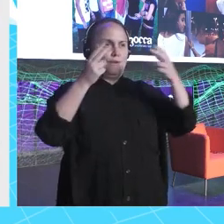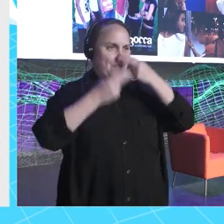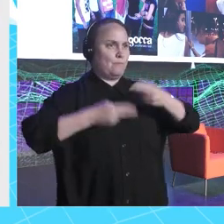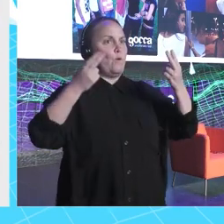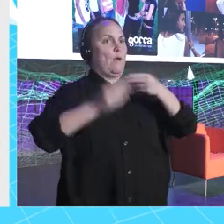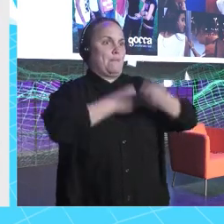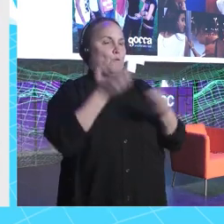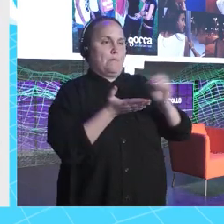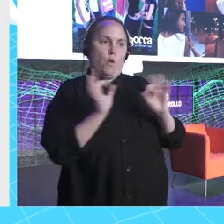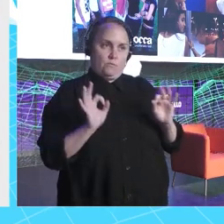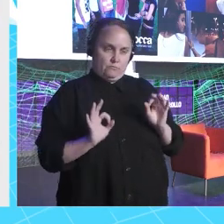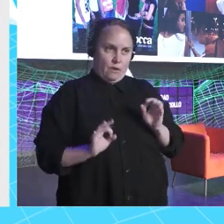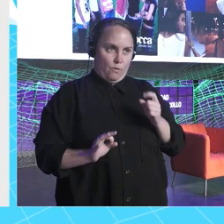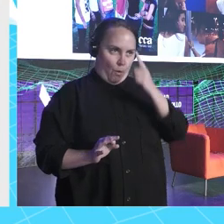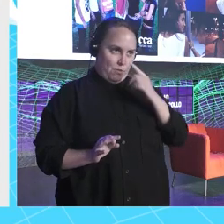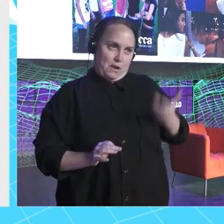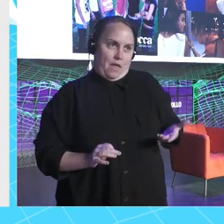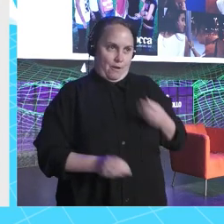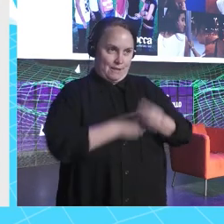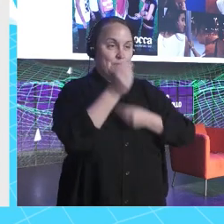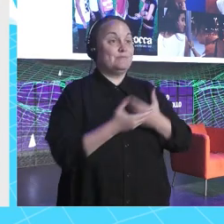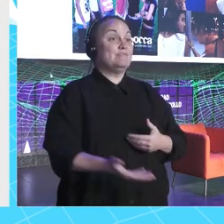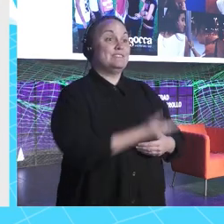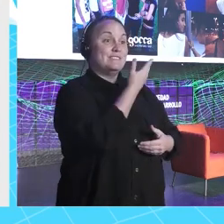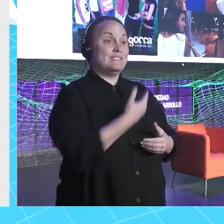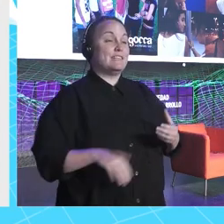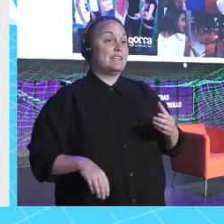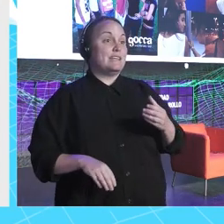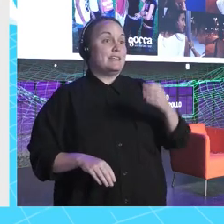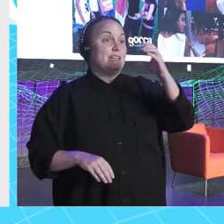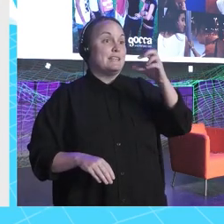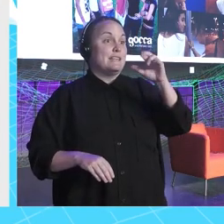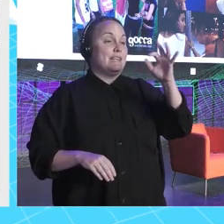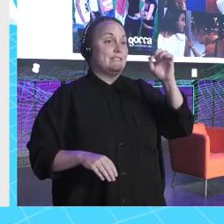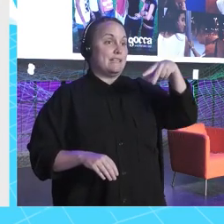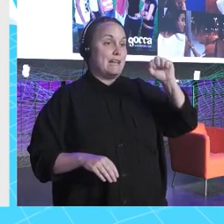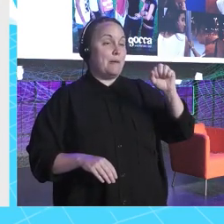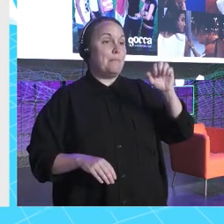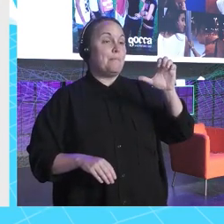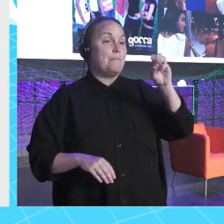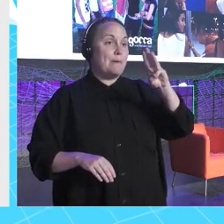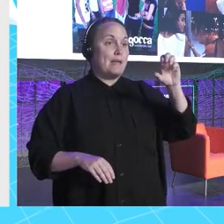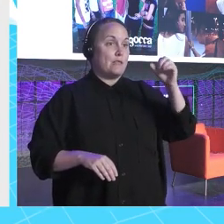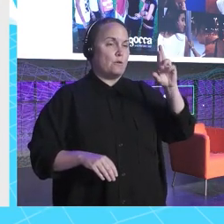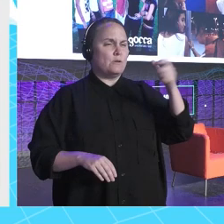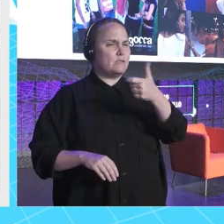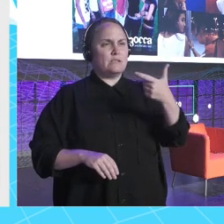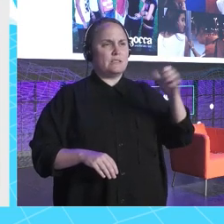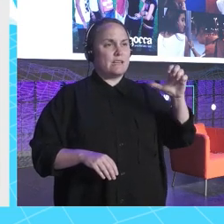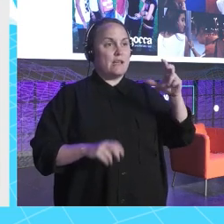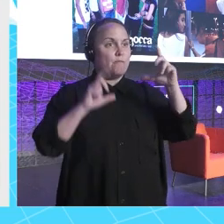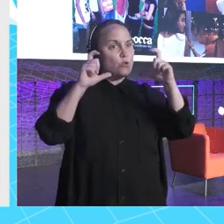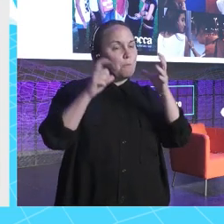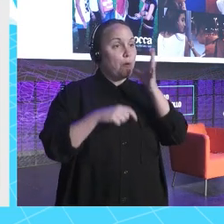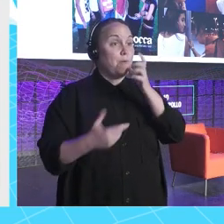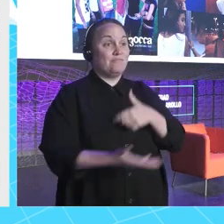decencia. Overline Magazine, pues mira, tenemos a Cristina Pedroche. Tú dices, ¿por qué a Cristina Pedroche le hicisteis fotos y teníais 18 años? Pues, mira,